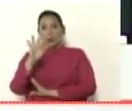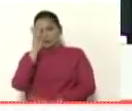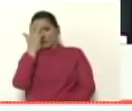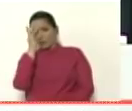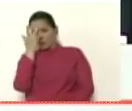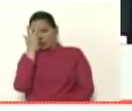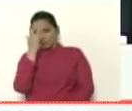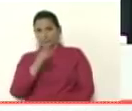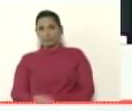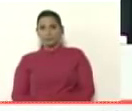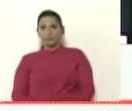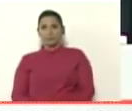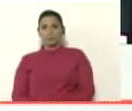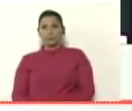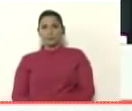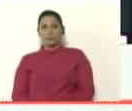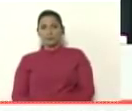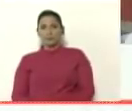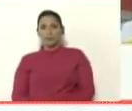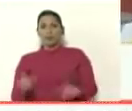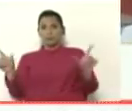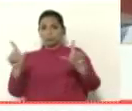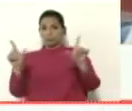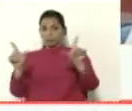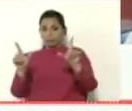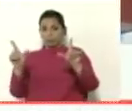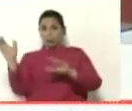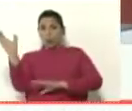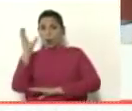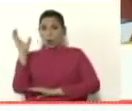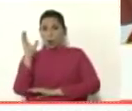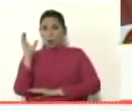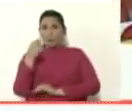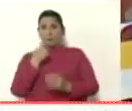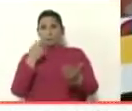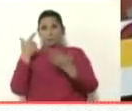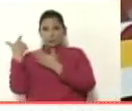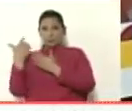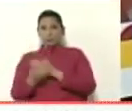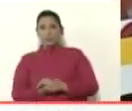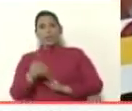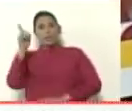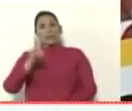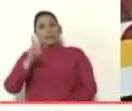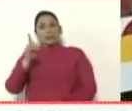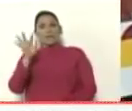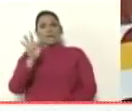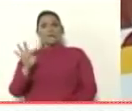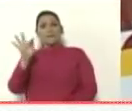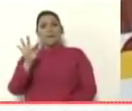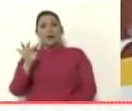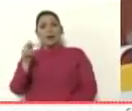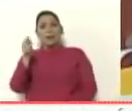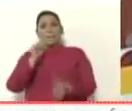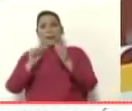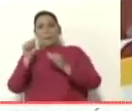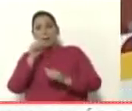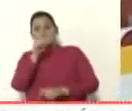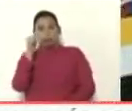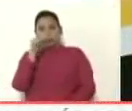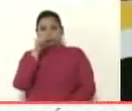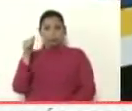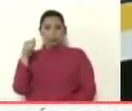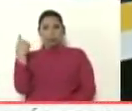aparecieron en los medios de Cúcuta y en los medios de Colombia esta nota diputado Freddy Superlano es envenenado con burundanga en